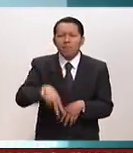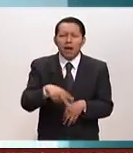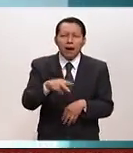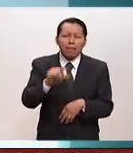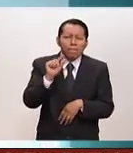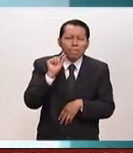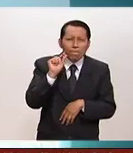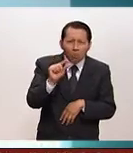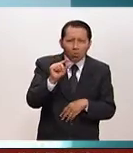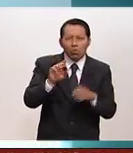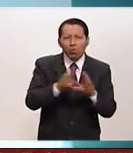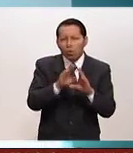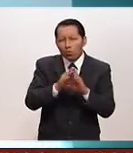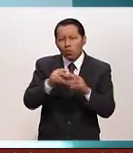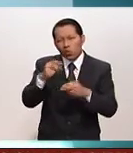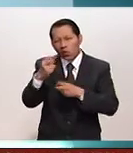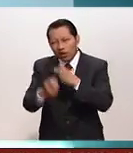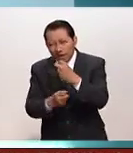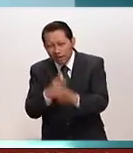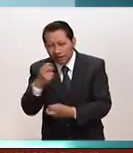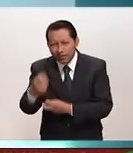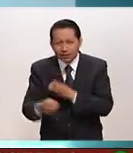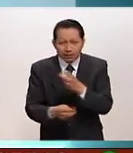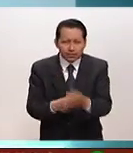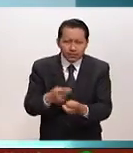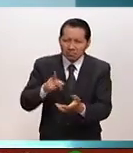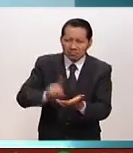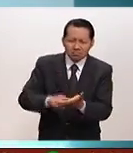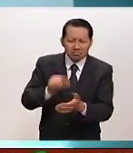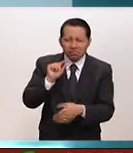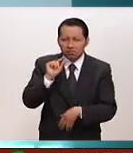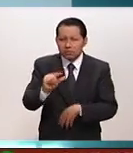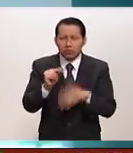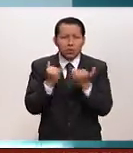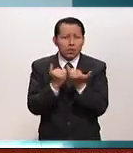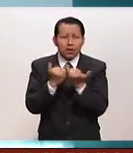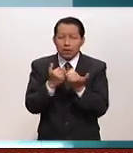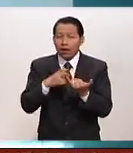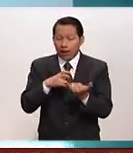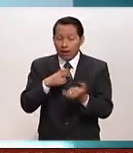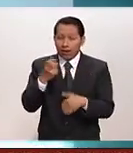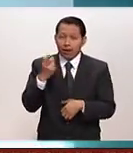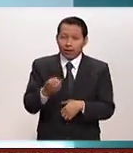algunas de las críticas, y la convención se llevó a cabo.